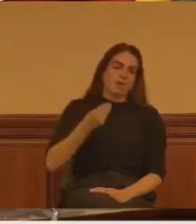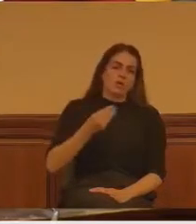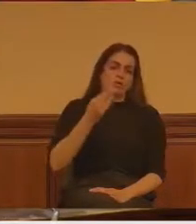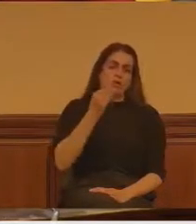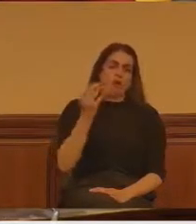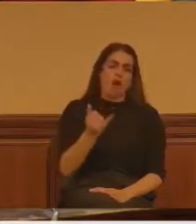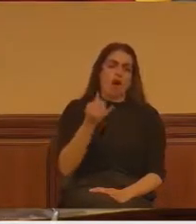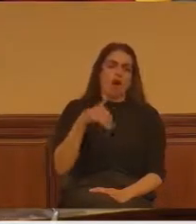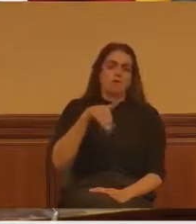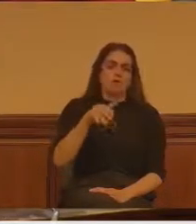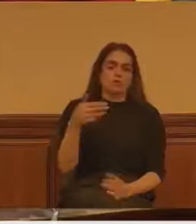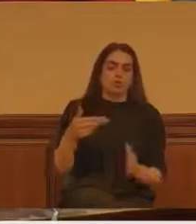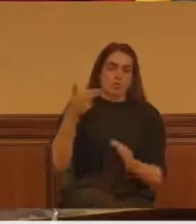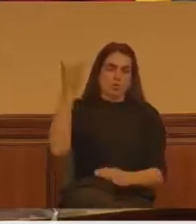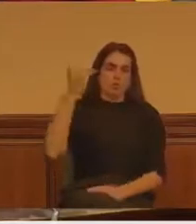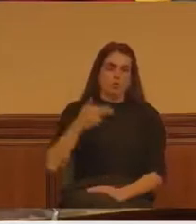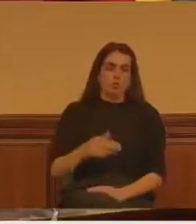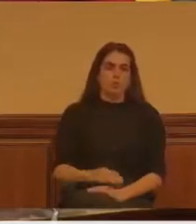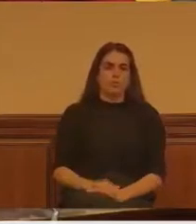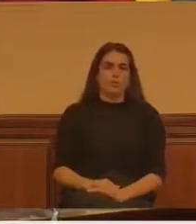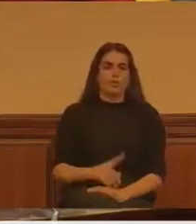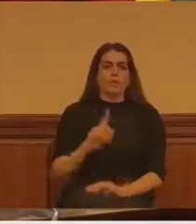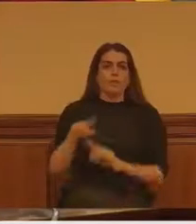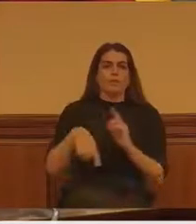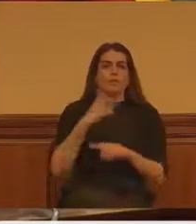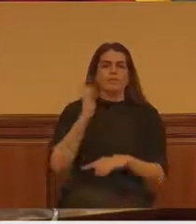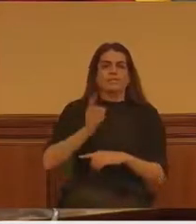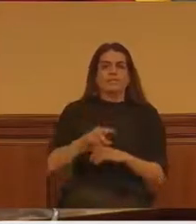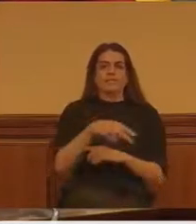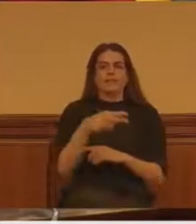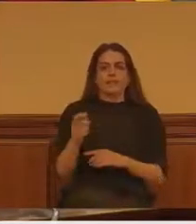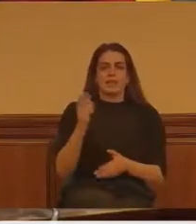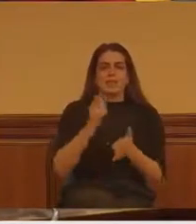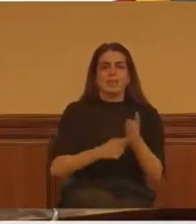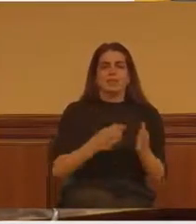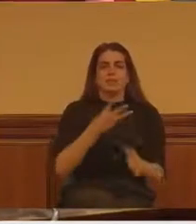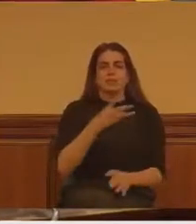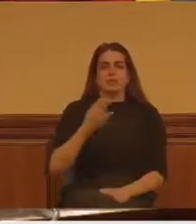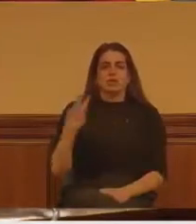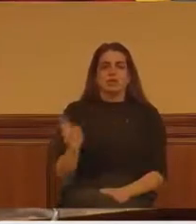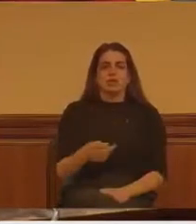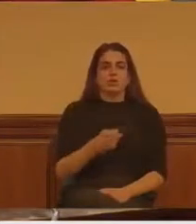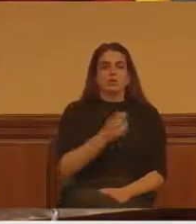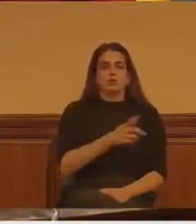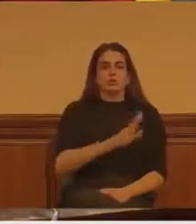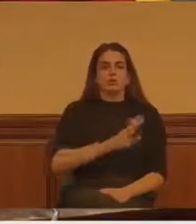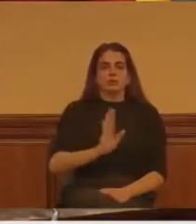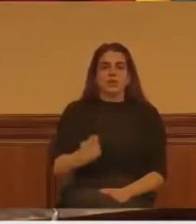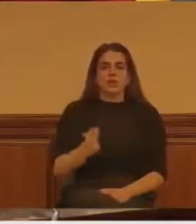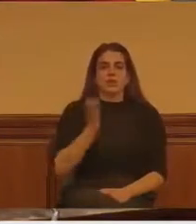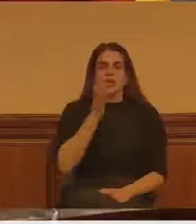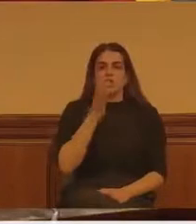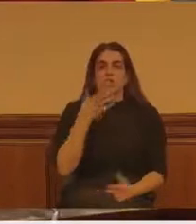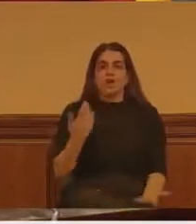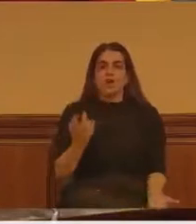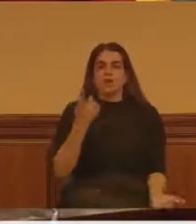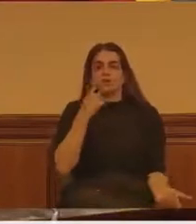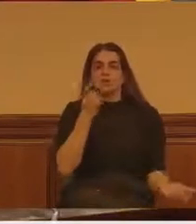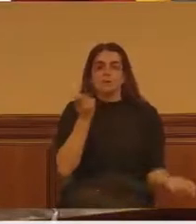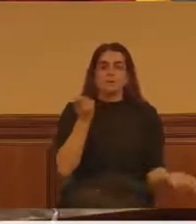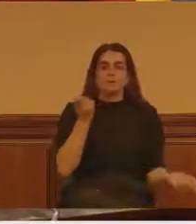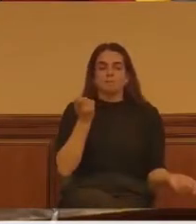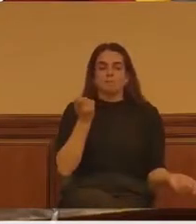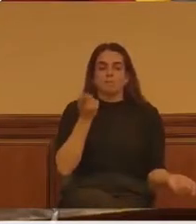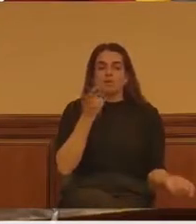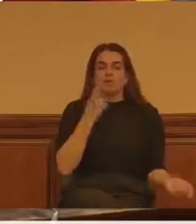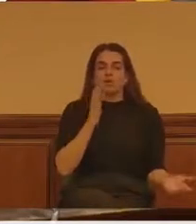¿Sabe la sentencia que cumplió esta persona? Una multa de trescientos euros. La vara de medir siempre se dobla para el mismo lado.